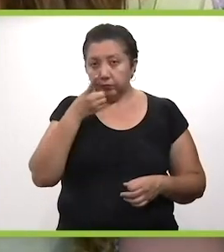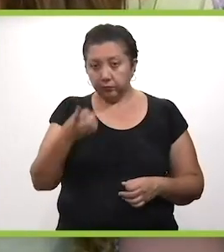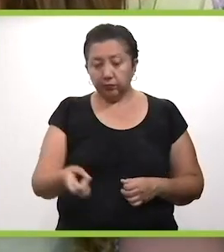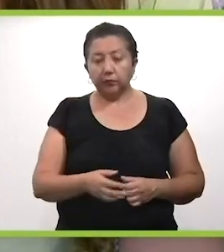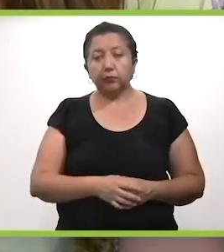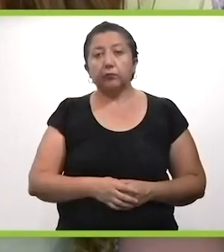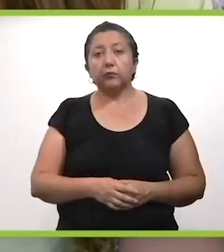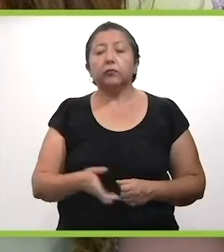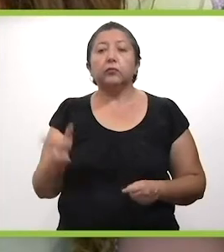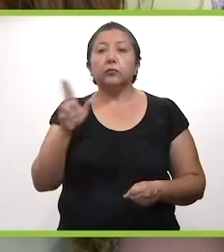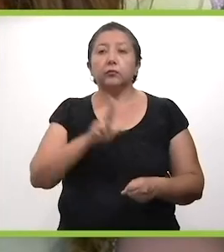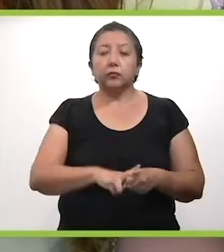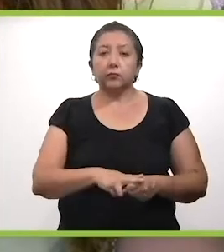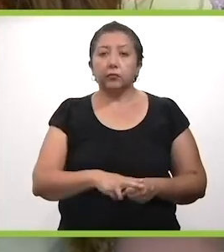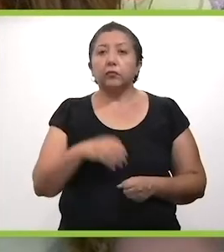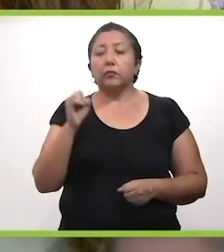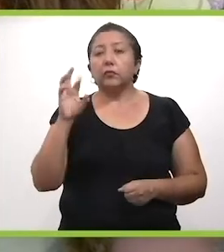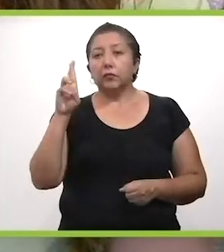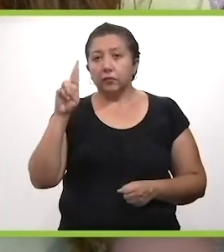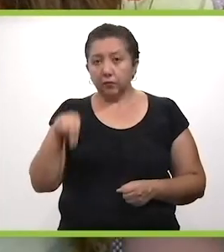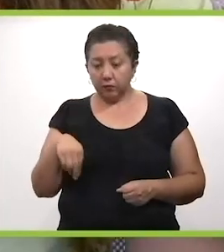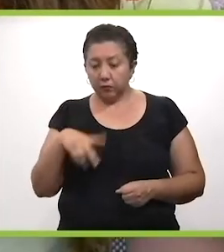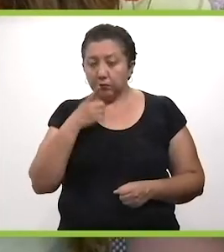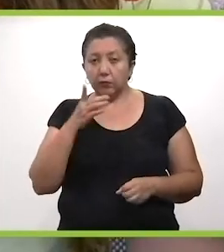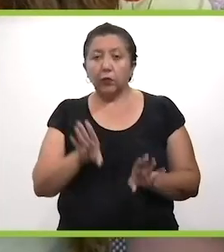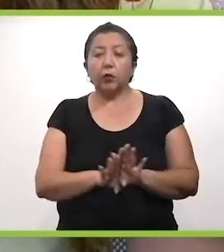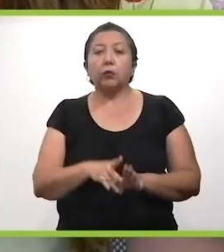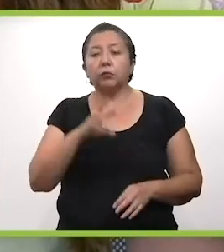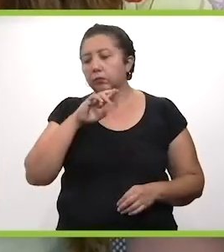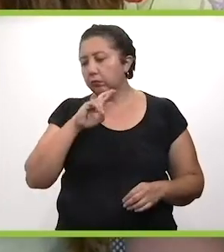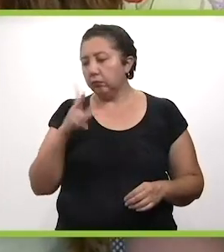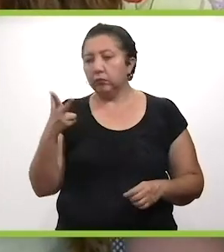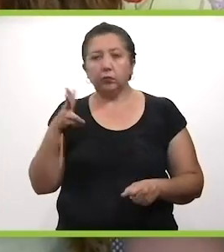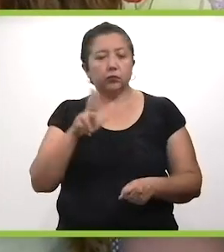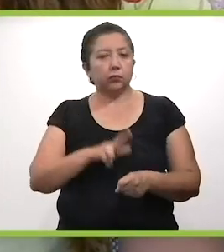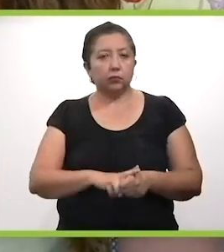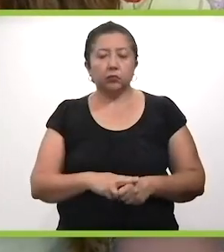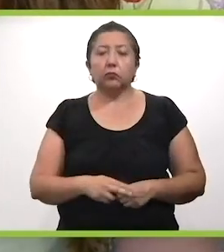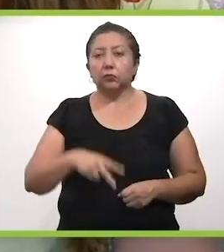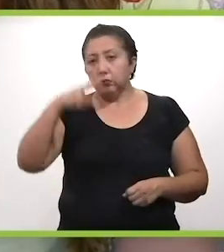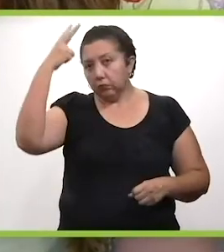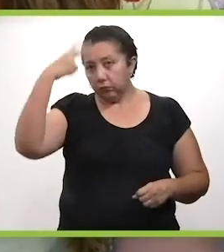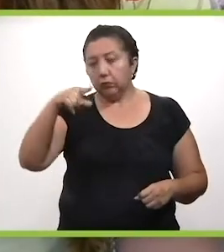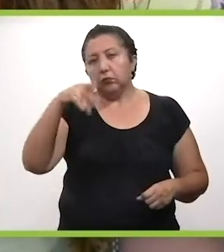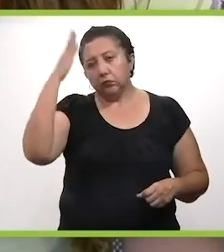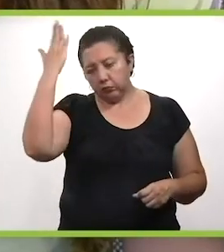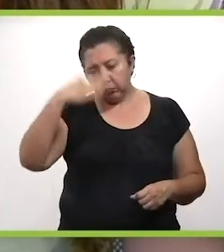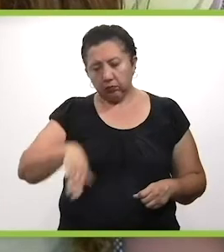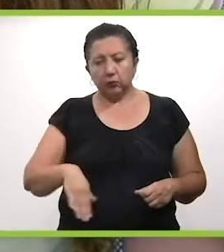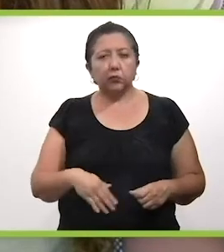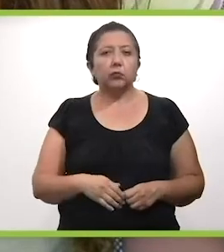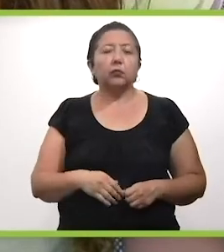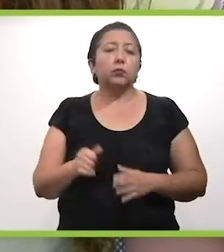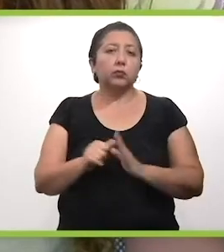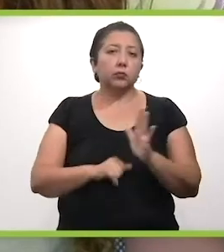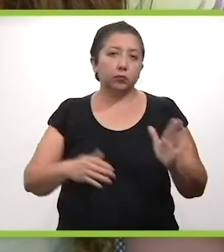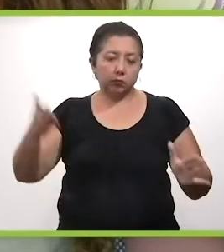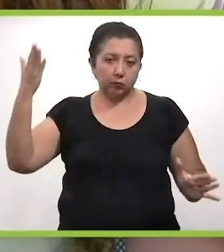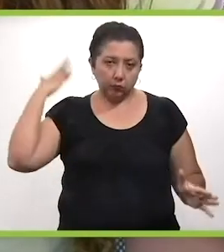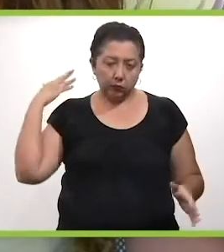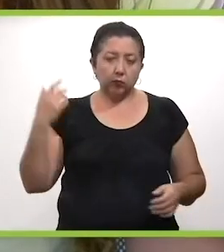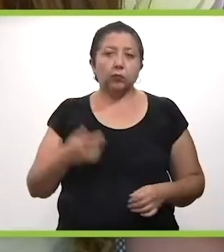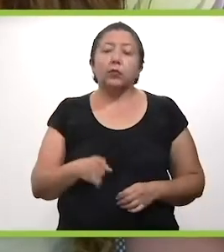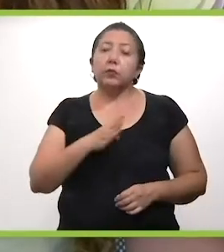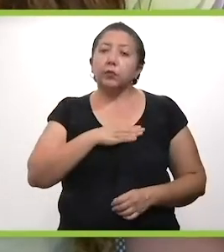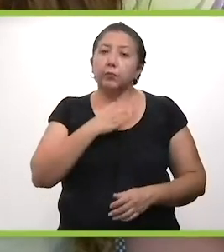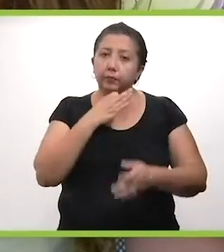noticia, como tú comentas, Libden. El Hospital Orán salió rankeado como uno de los mejores hospitales de México. Tú sabes que apenas hace